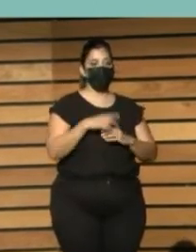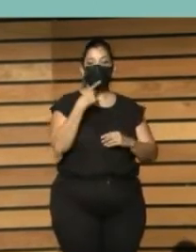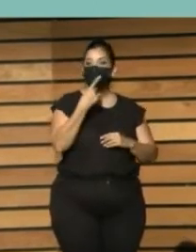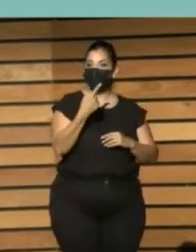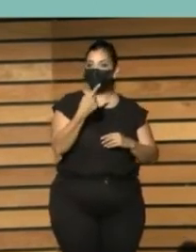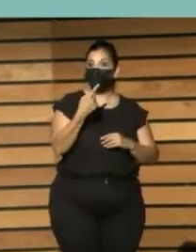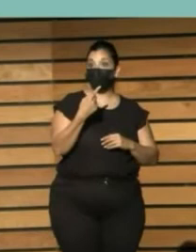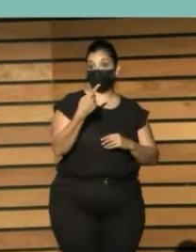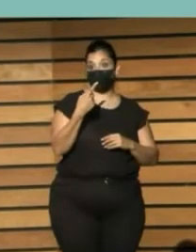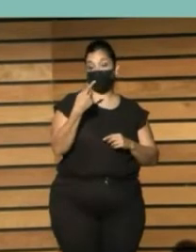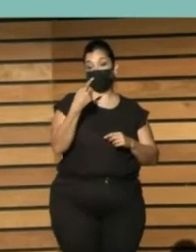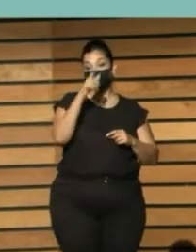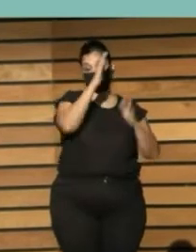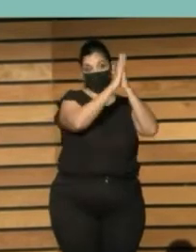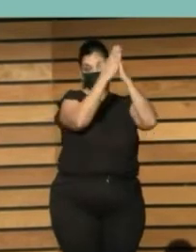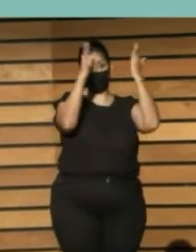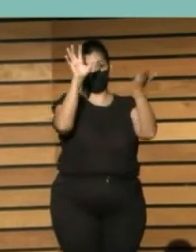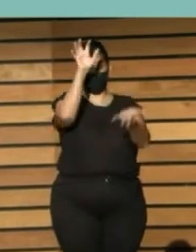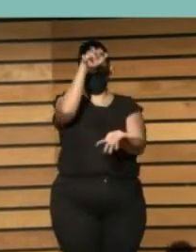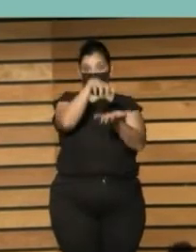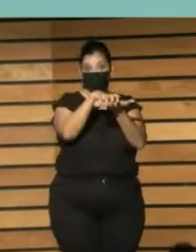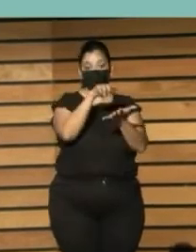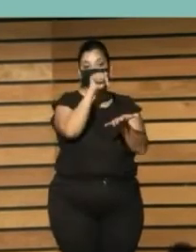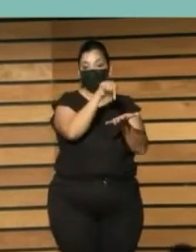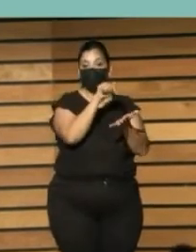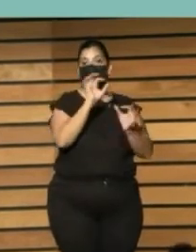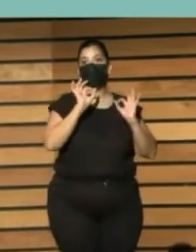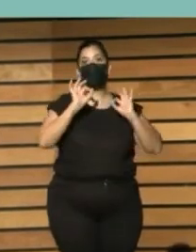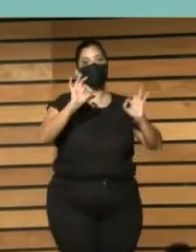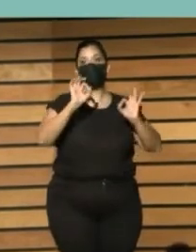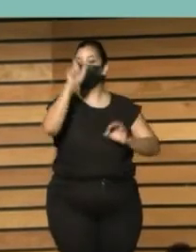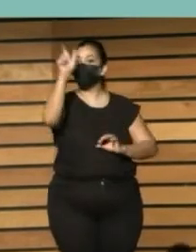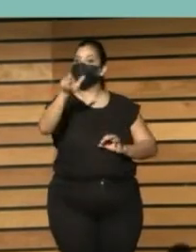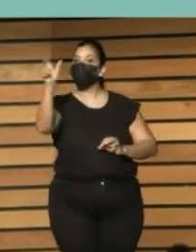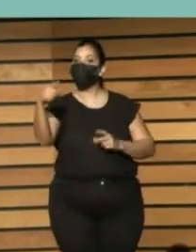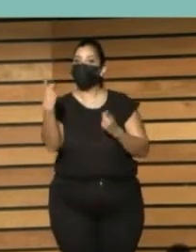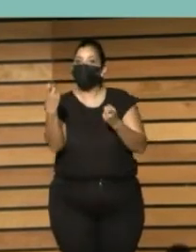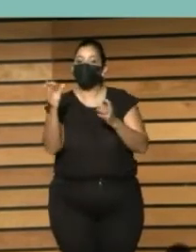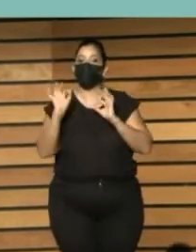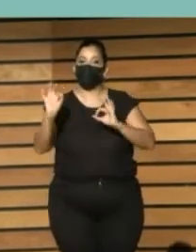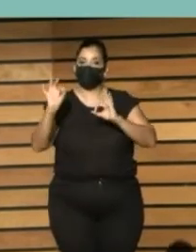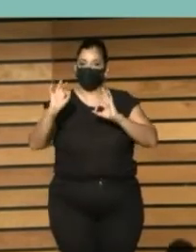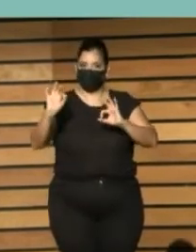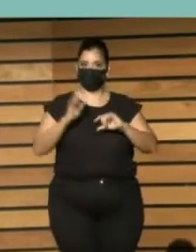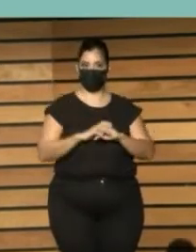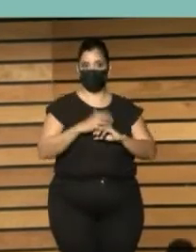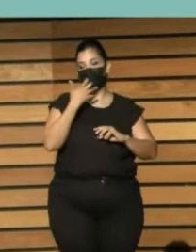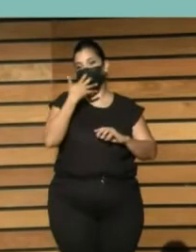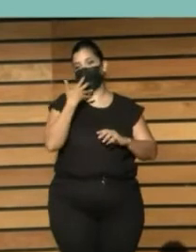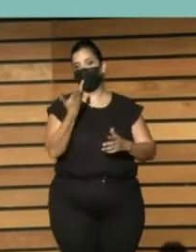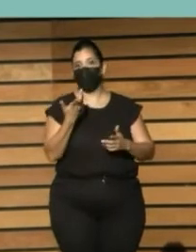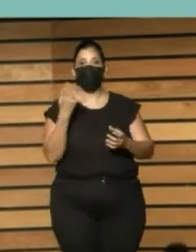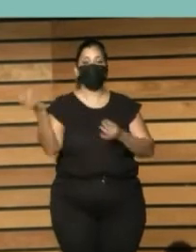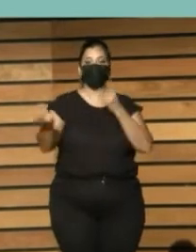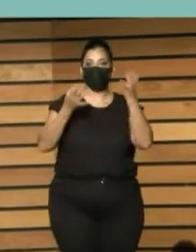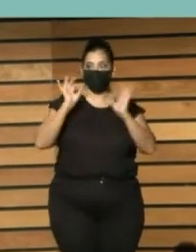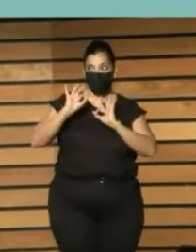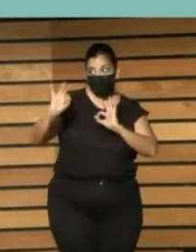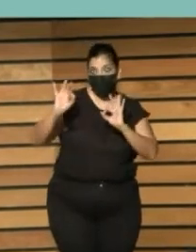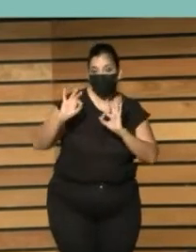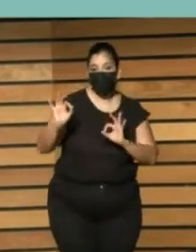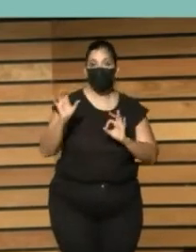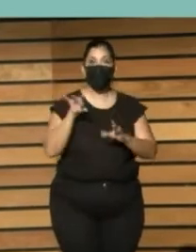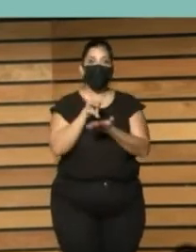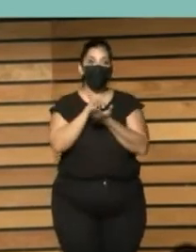bibliotecarios que están exclusivamente dirigidos a estos colectivos. Colecciones especiales, actividades especiales,